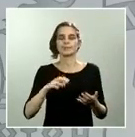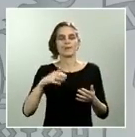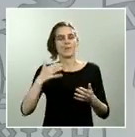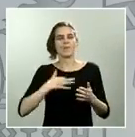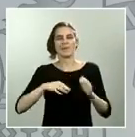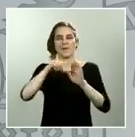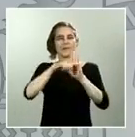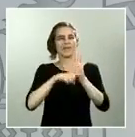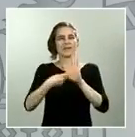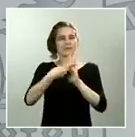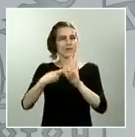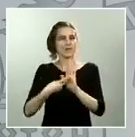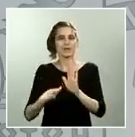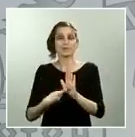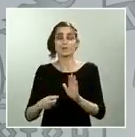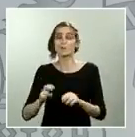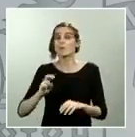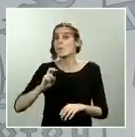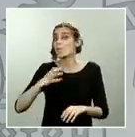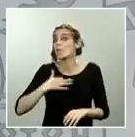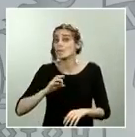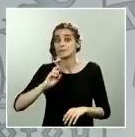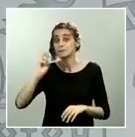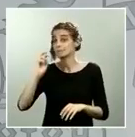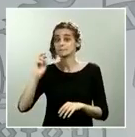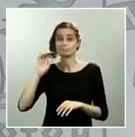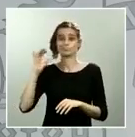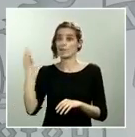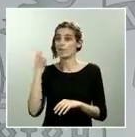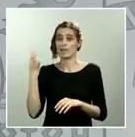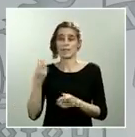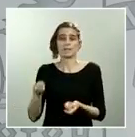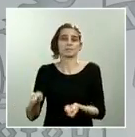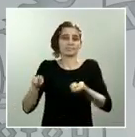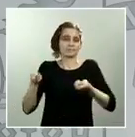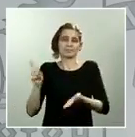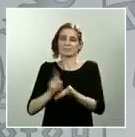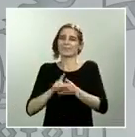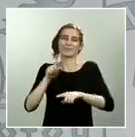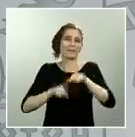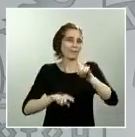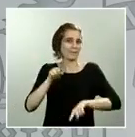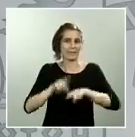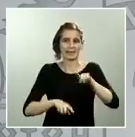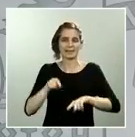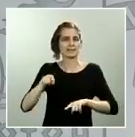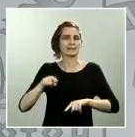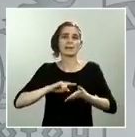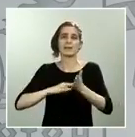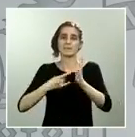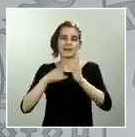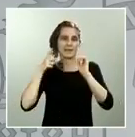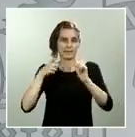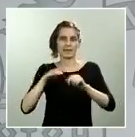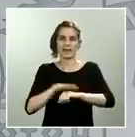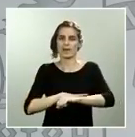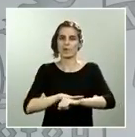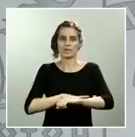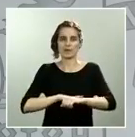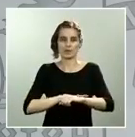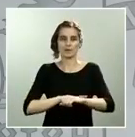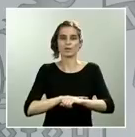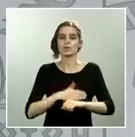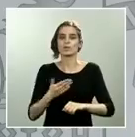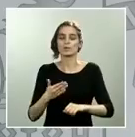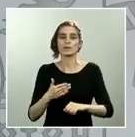aconsejan, se tendrán que retrotraer. Este es el plan que tiene marcado el Gobierno y este es el que irá desplegando a partir del próximo día